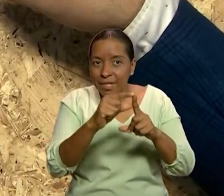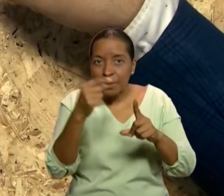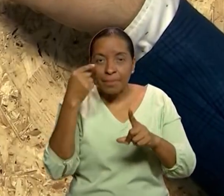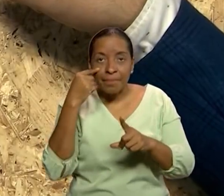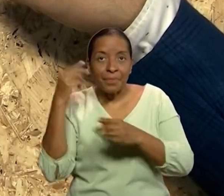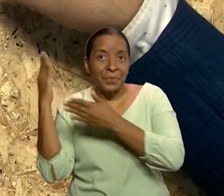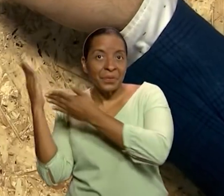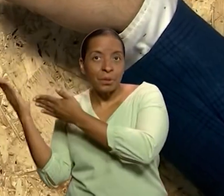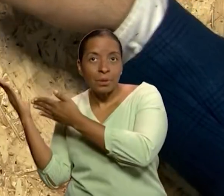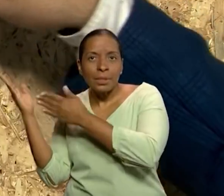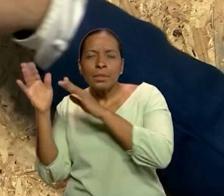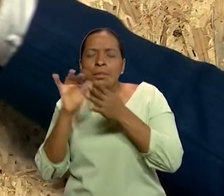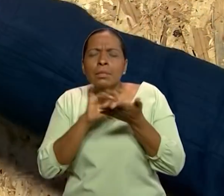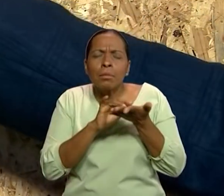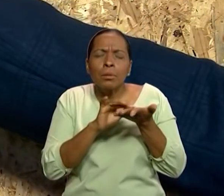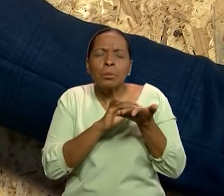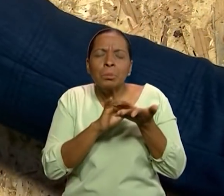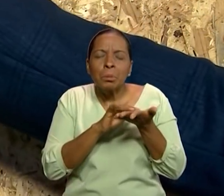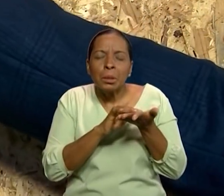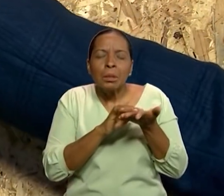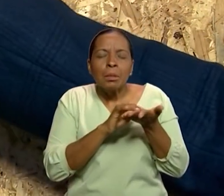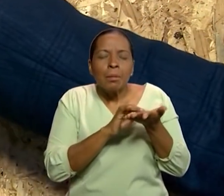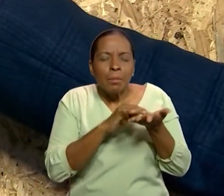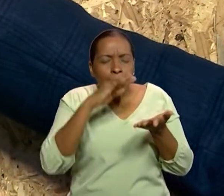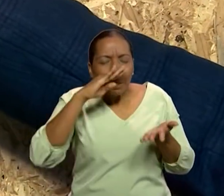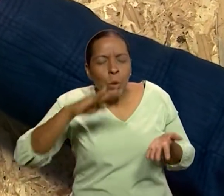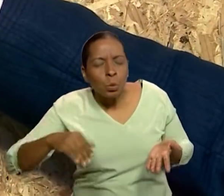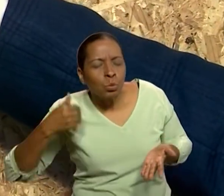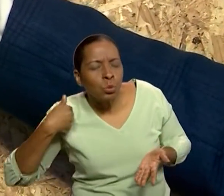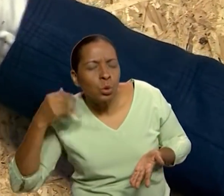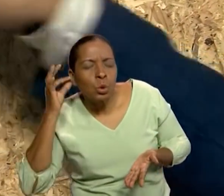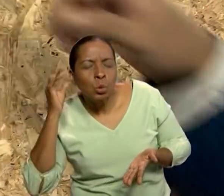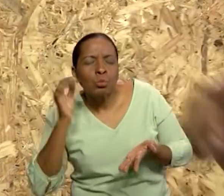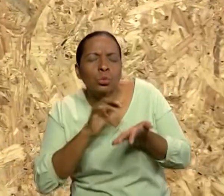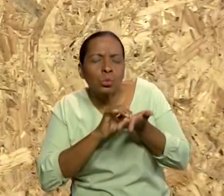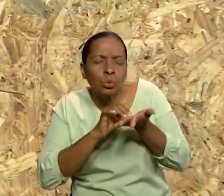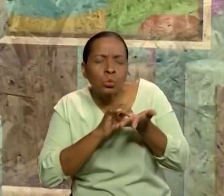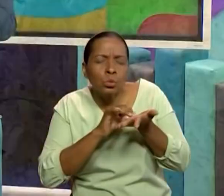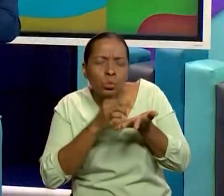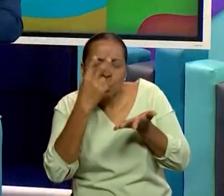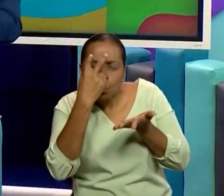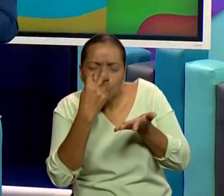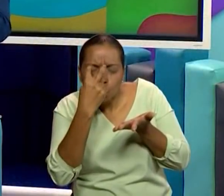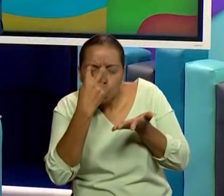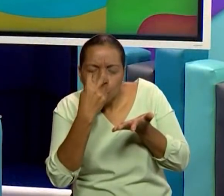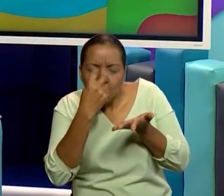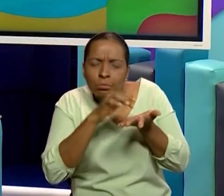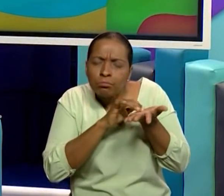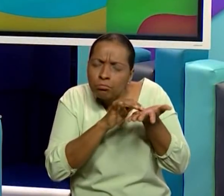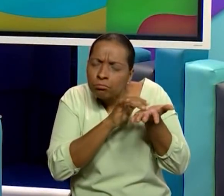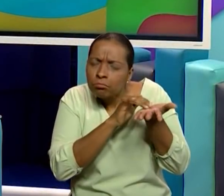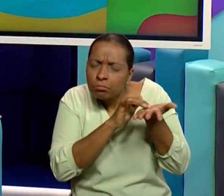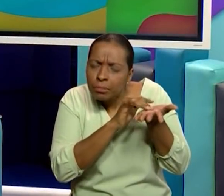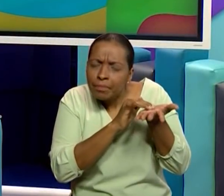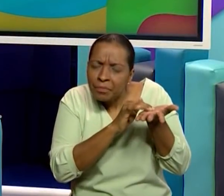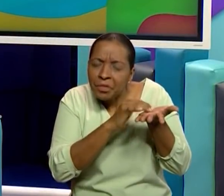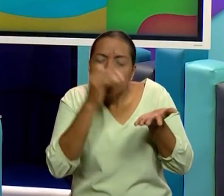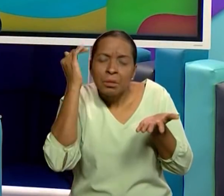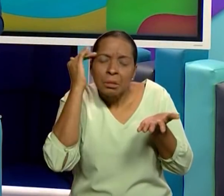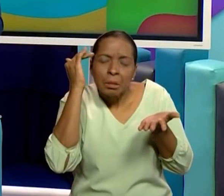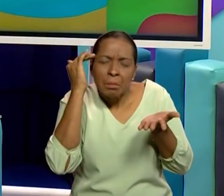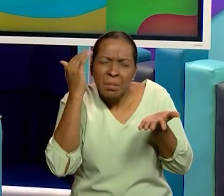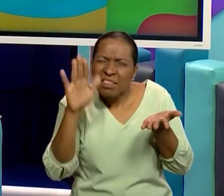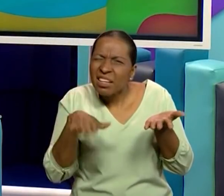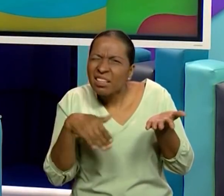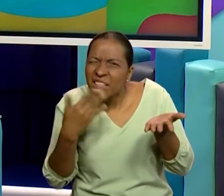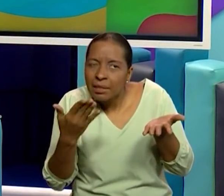sistema Brailler, ¿verdad? A ver, ahí se logra ver los puntitos para que el chico con discapacidad visual pueda guiarse